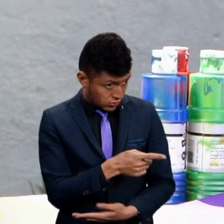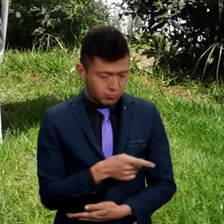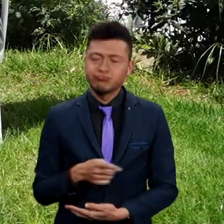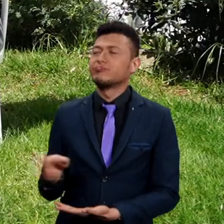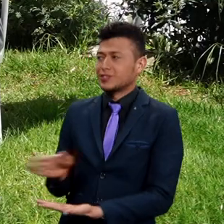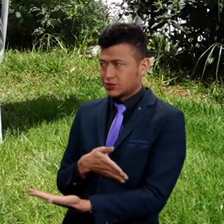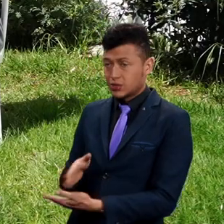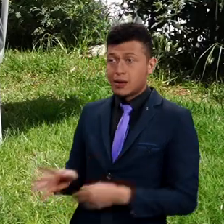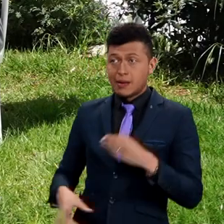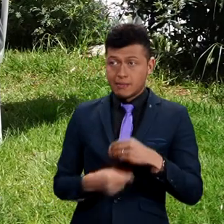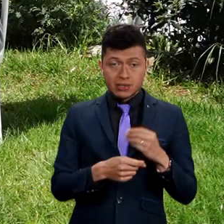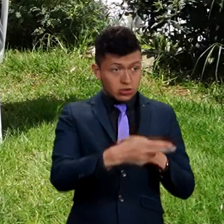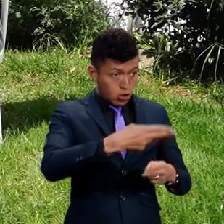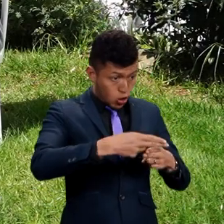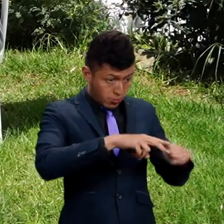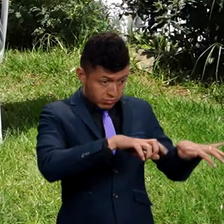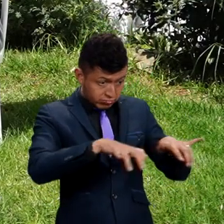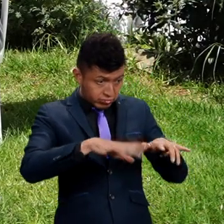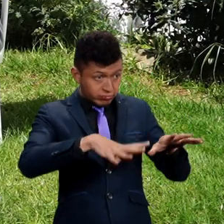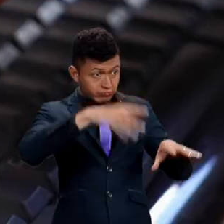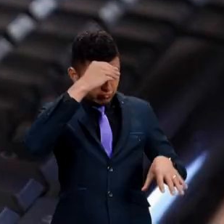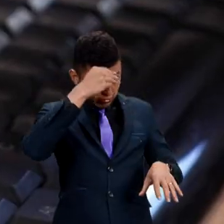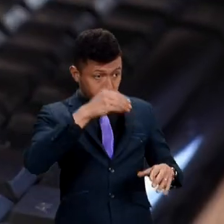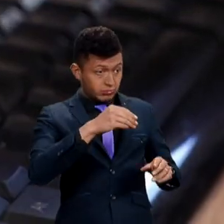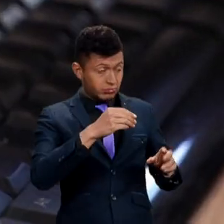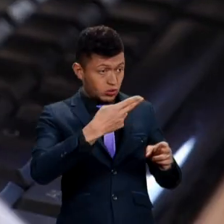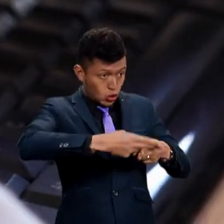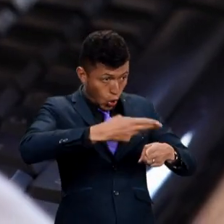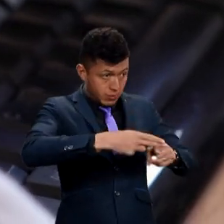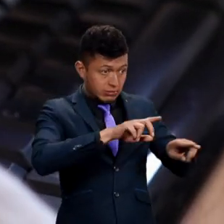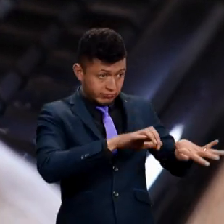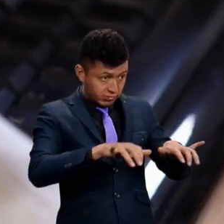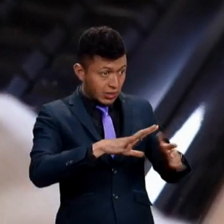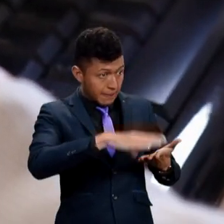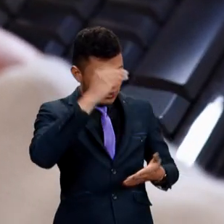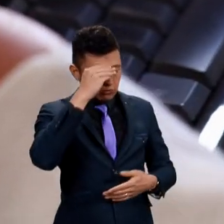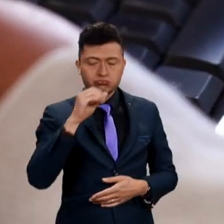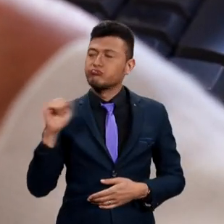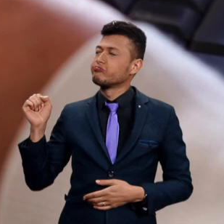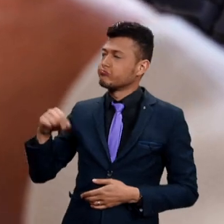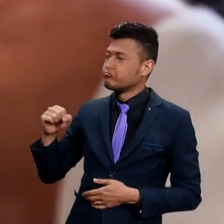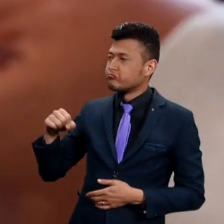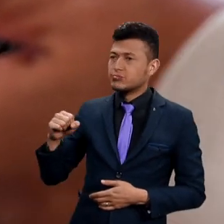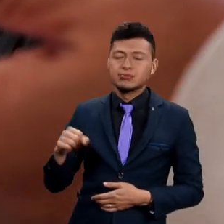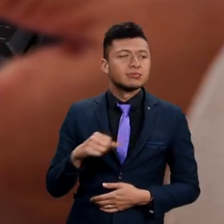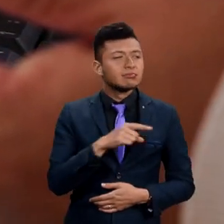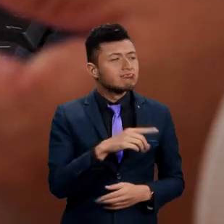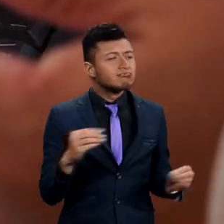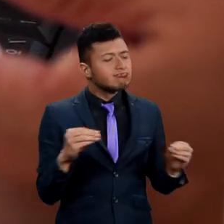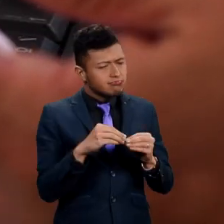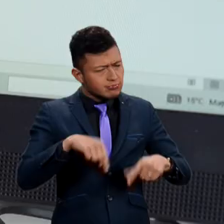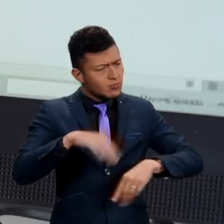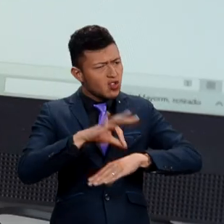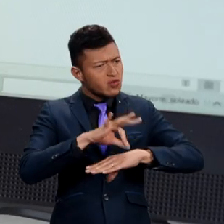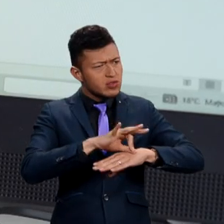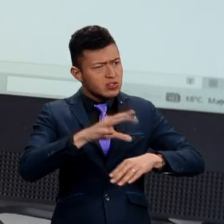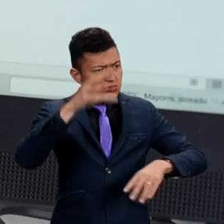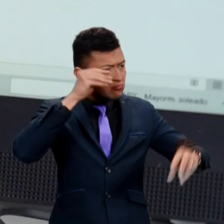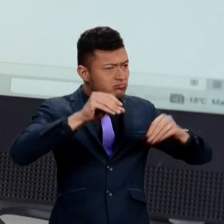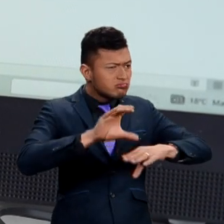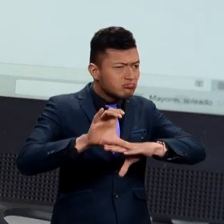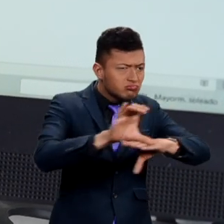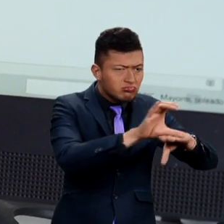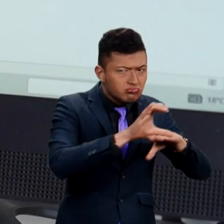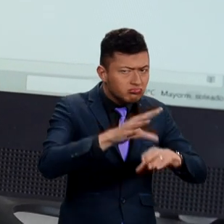Canciones. ¿Y aprendiste a escribir tu nombre en el computador? Sí. Y además de escribir, ¿qué otras cosas ustedes pudieron aprender aquí en la